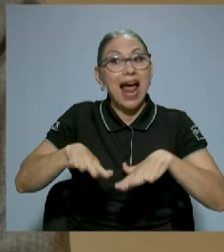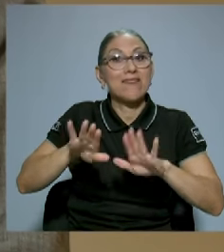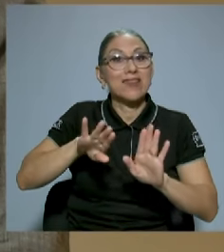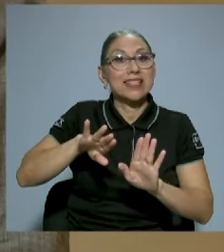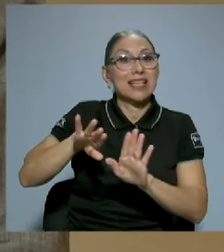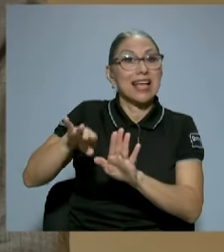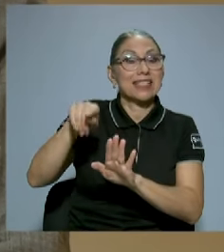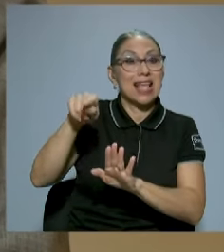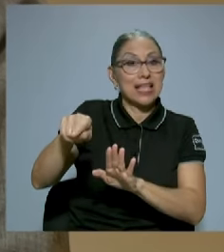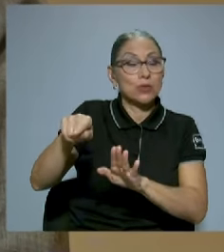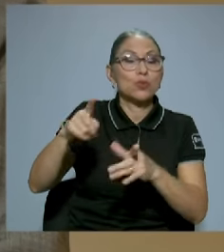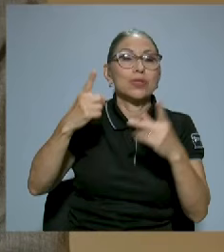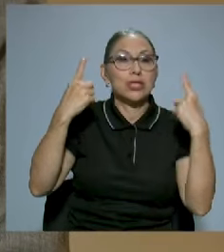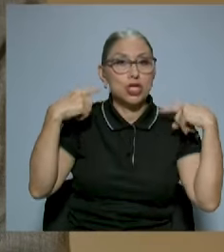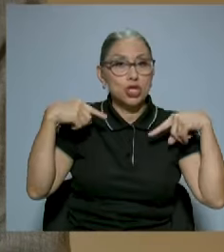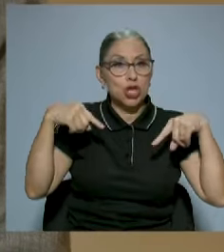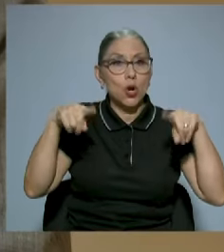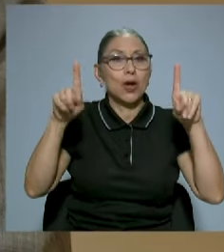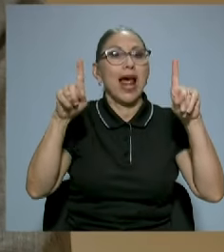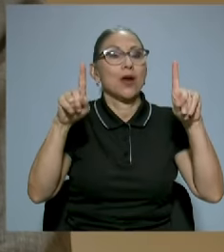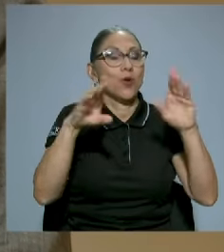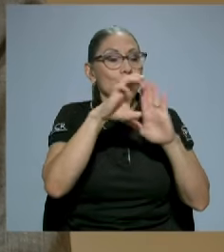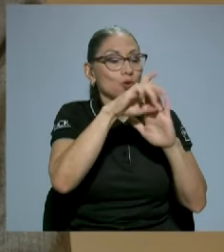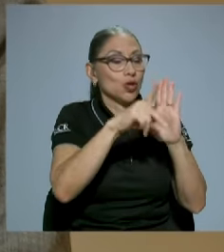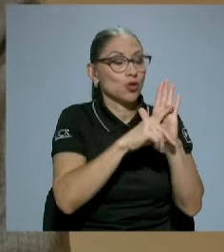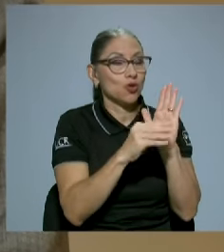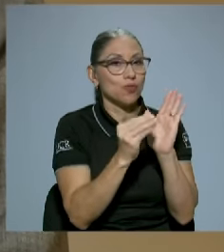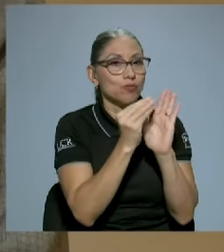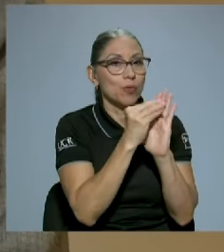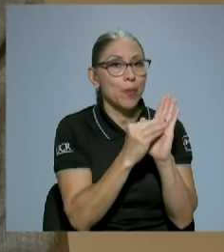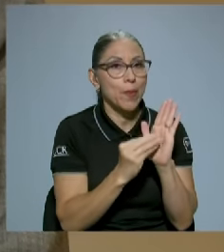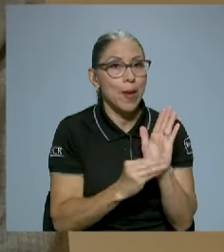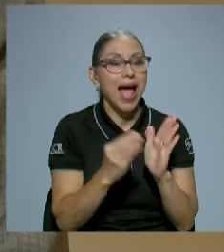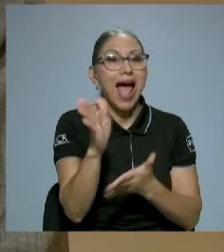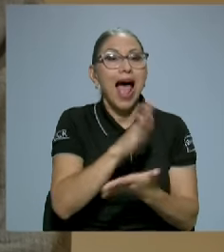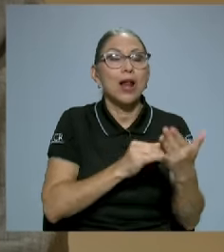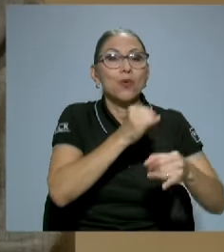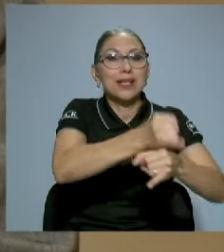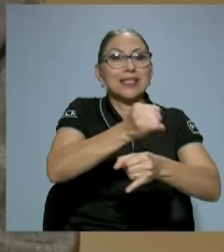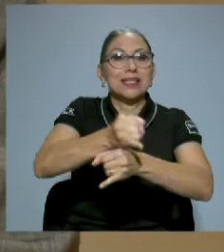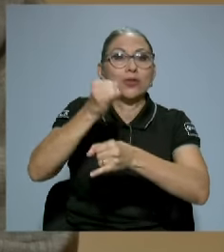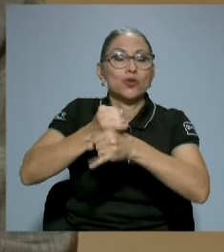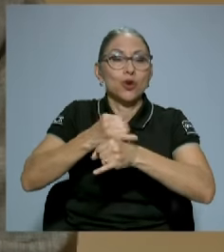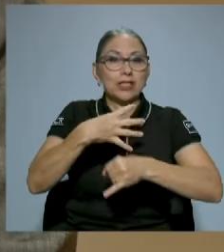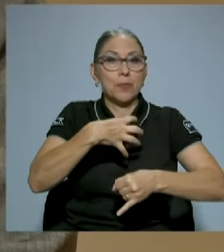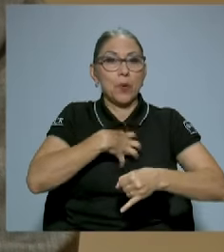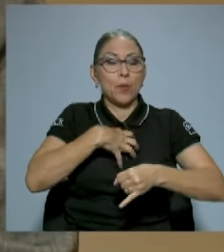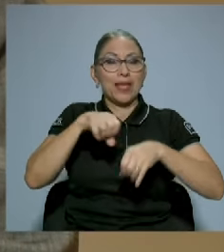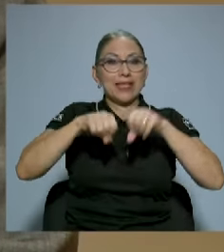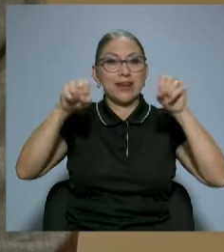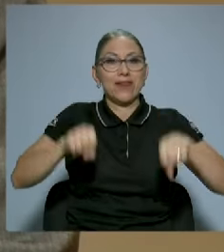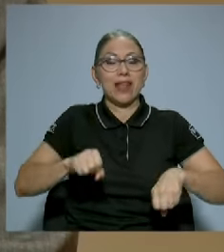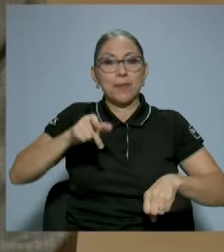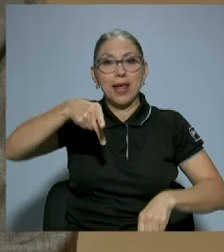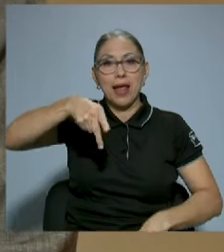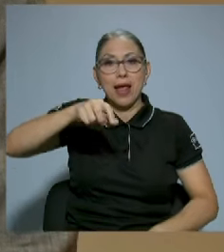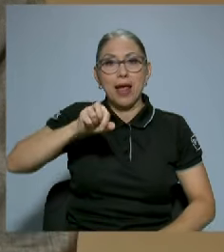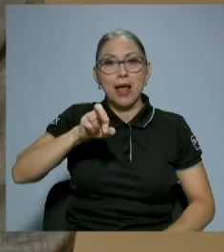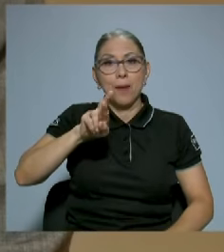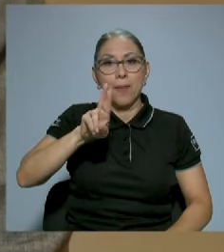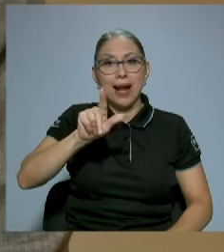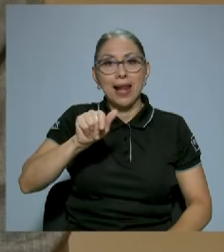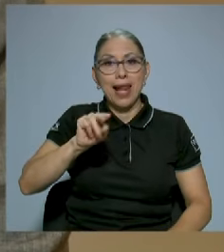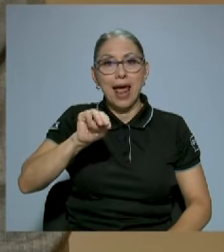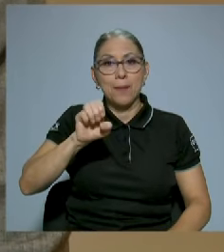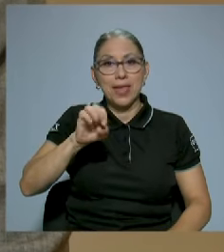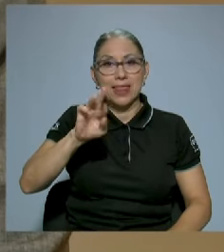lograron introducir en la Constitución algunas instituciones propias del régimen parlamentario, inclusive el nombre de Asamblea Legislativa